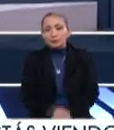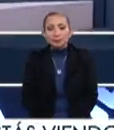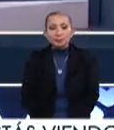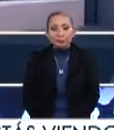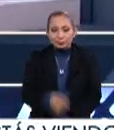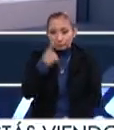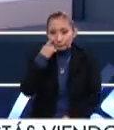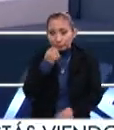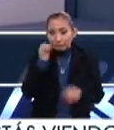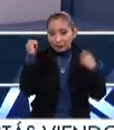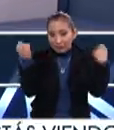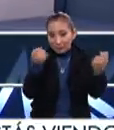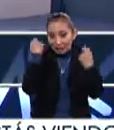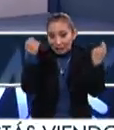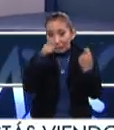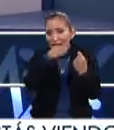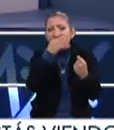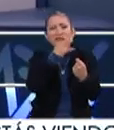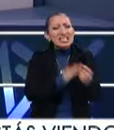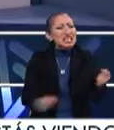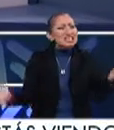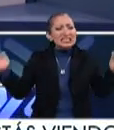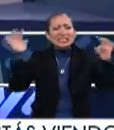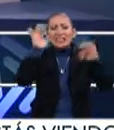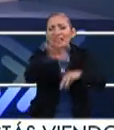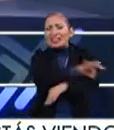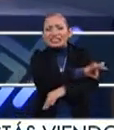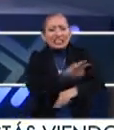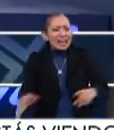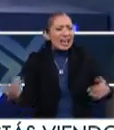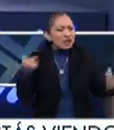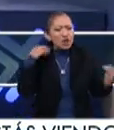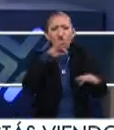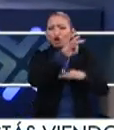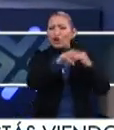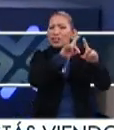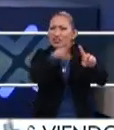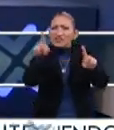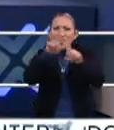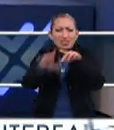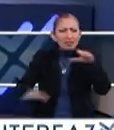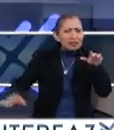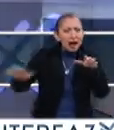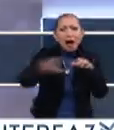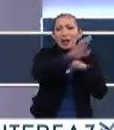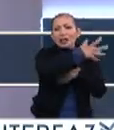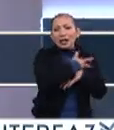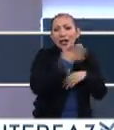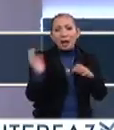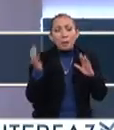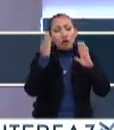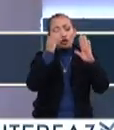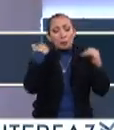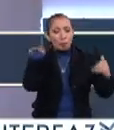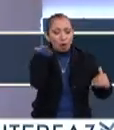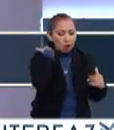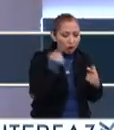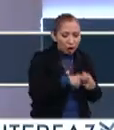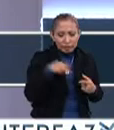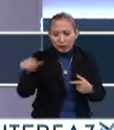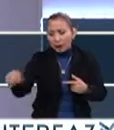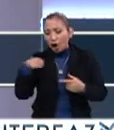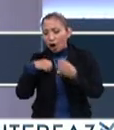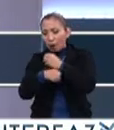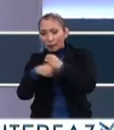Sí, el festival es una fiesta del diseño, celebra el diseño en todas las disciplinas, tenemos un pabellón de moda, un pabellón de